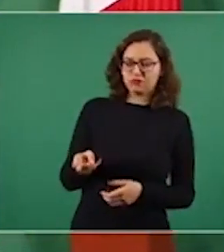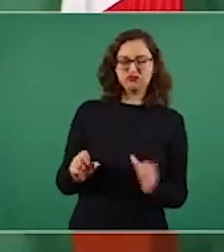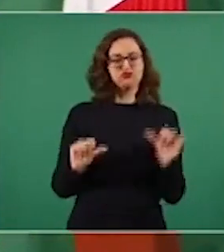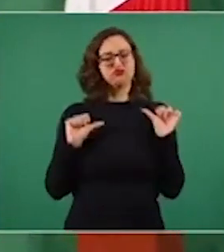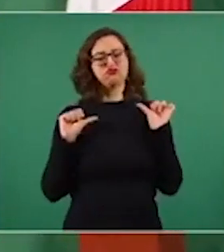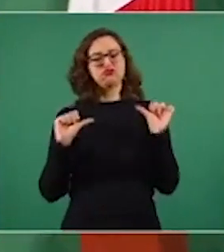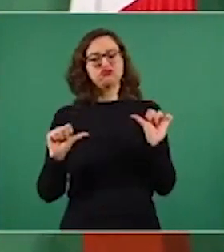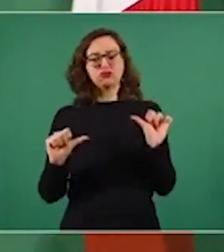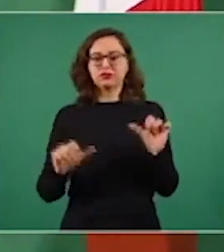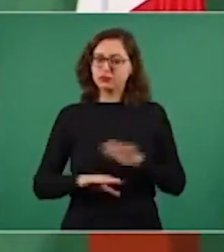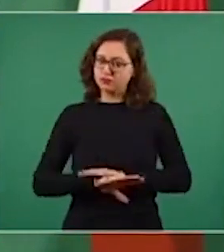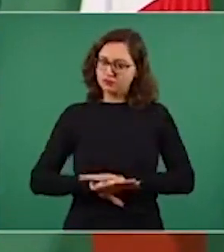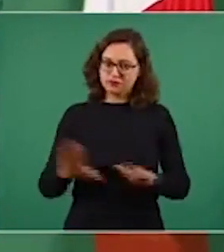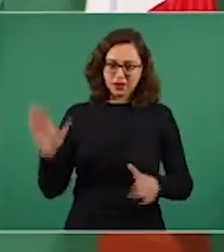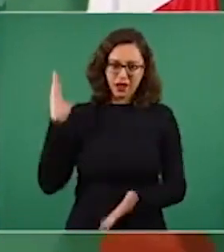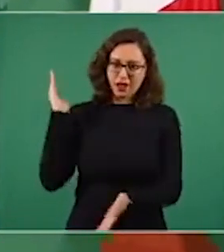fueros